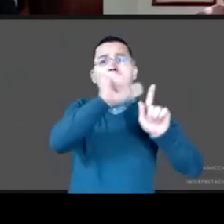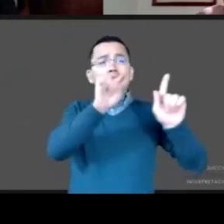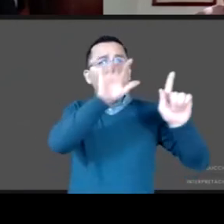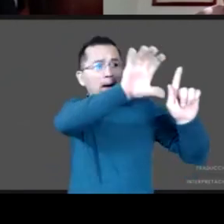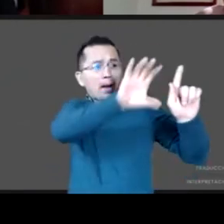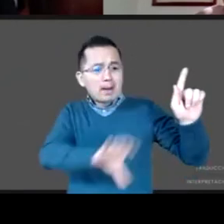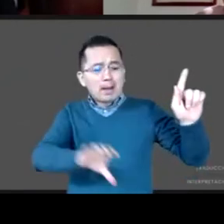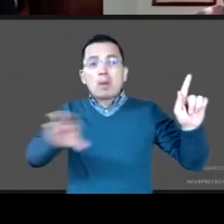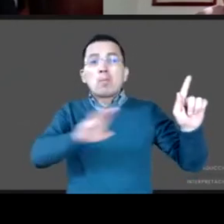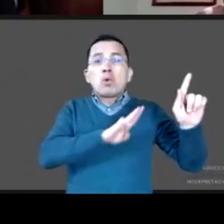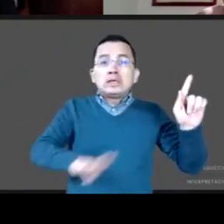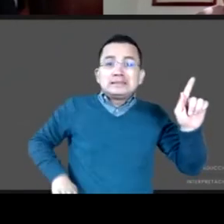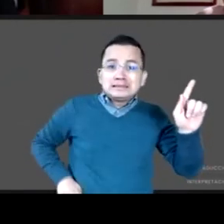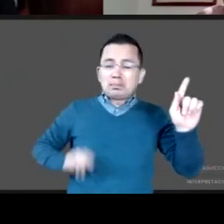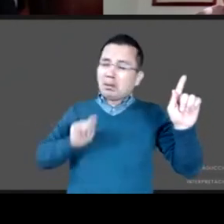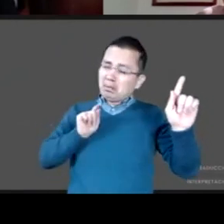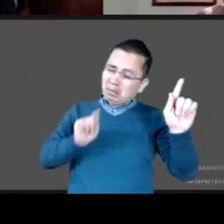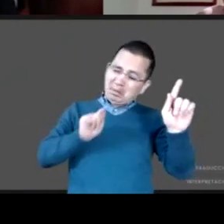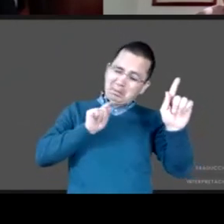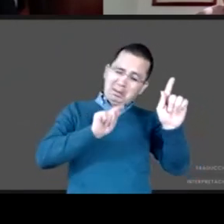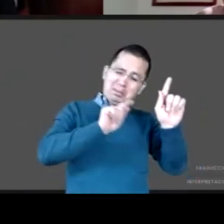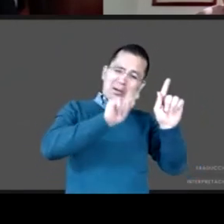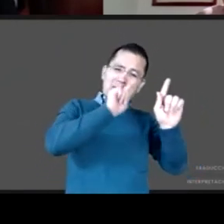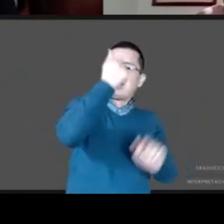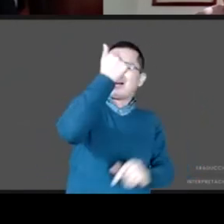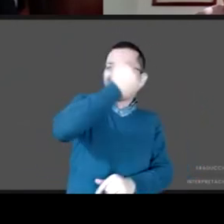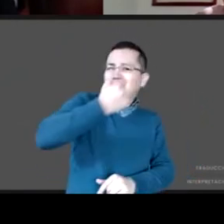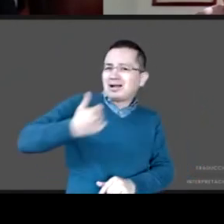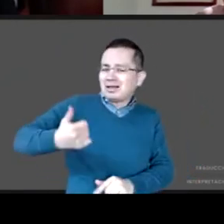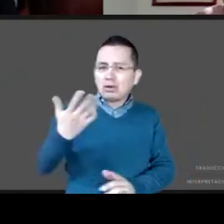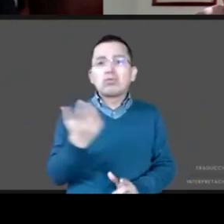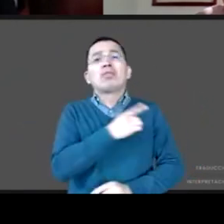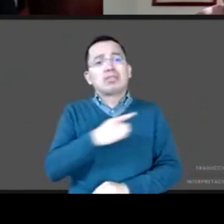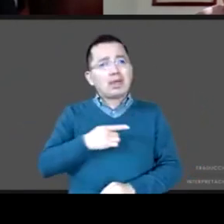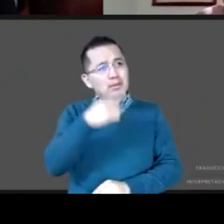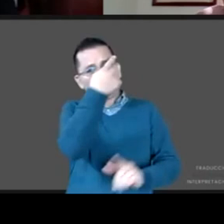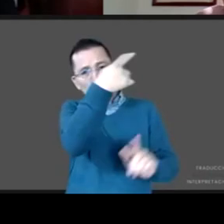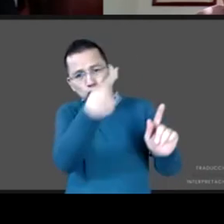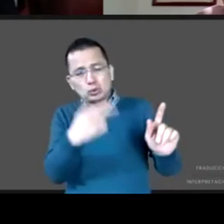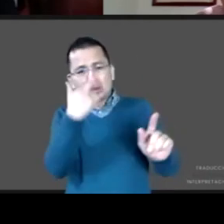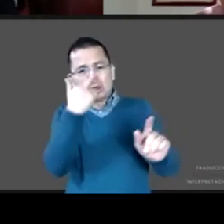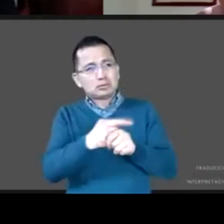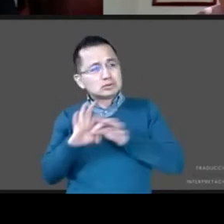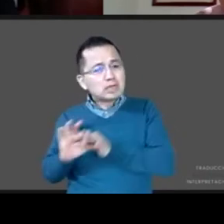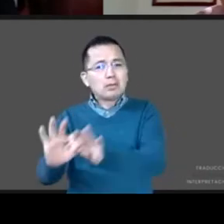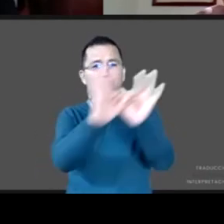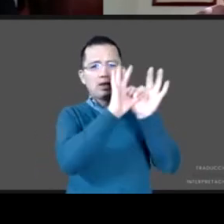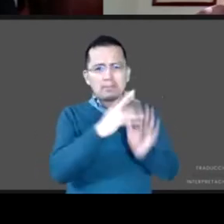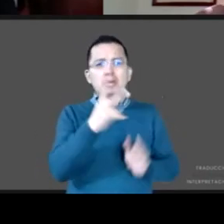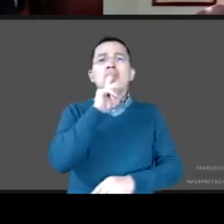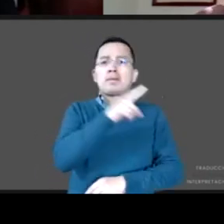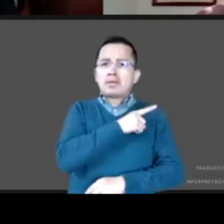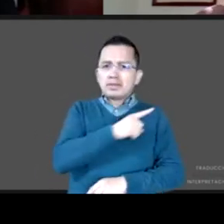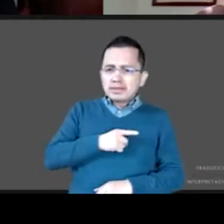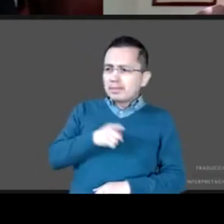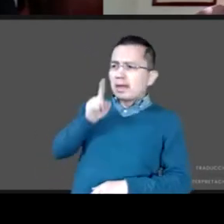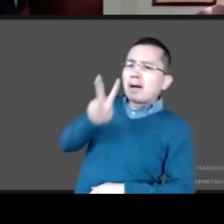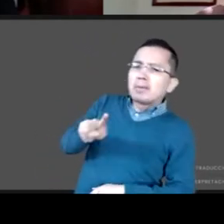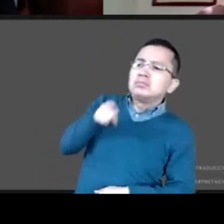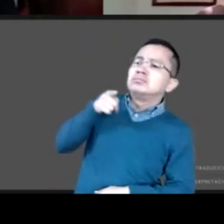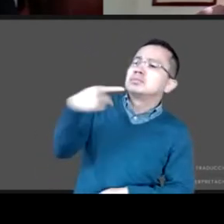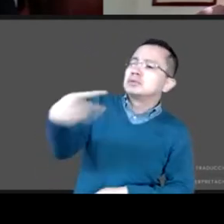dotarlos de recursos y de capacidades. Tenemos también instituciones que pueden tener recursos, pero no tienen la